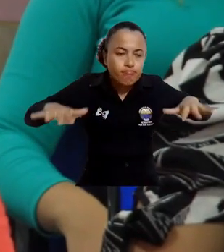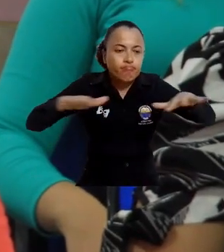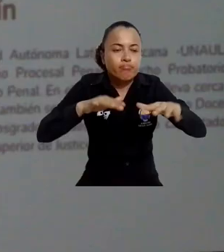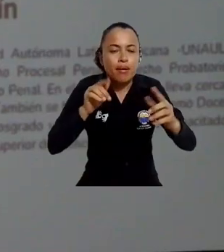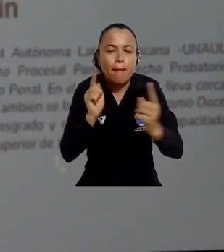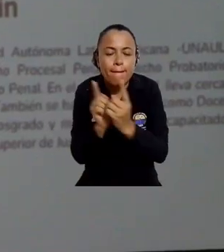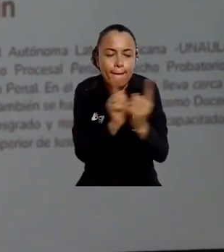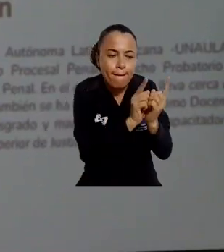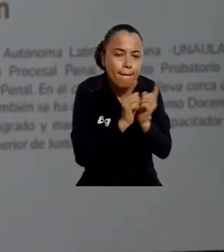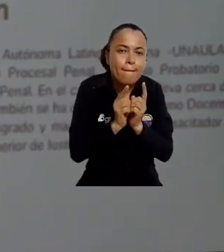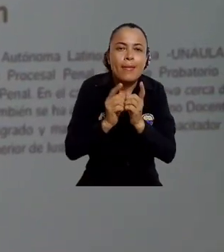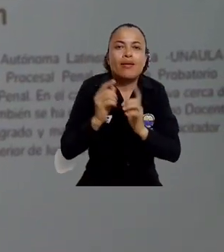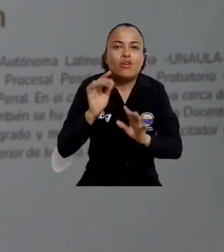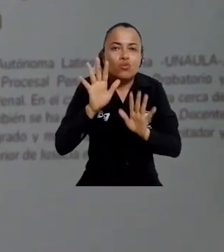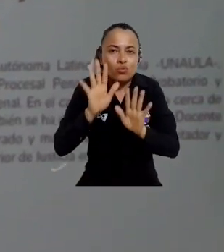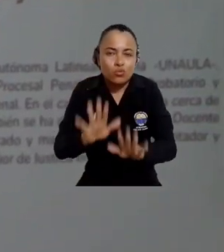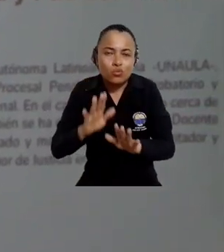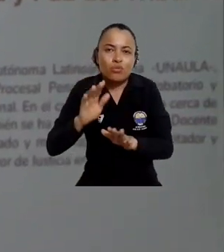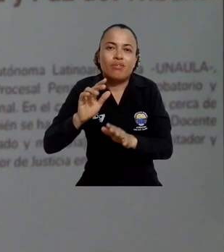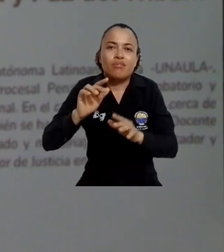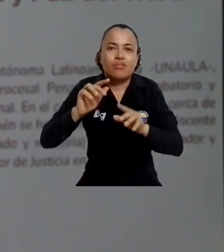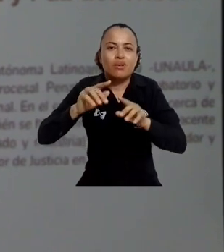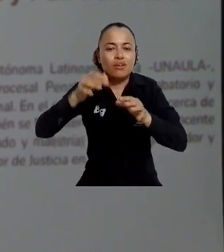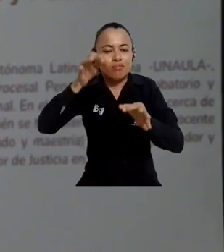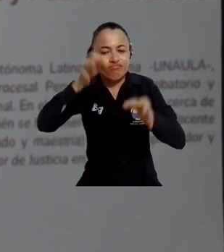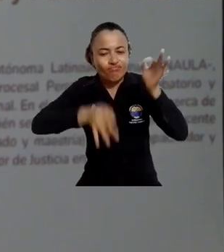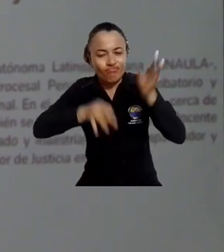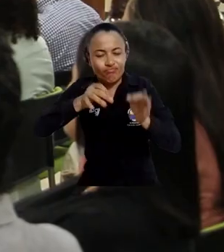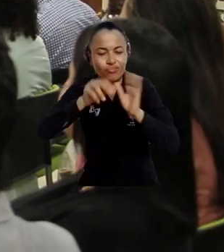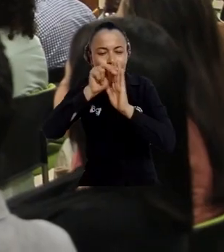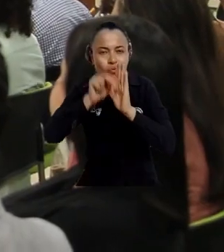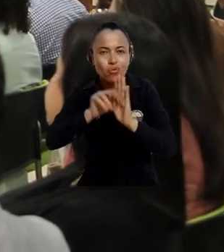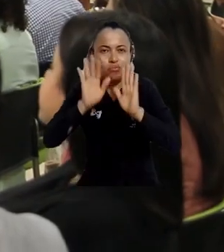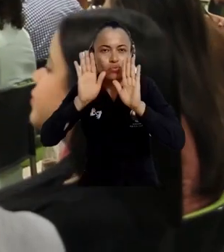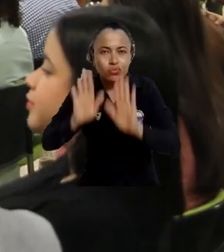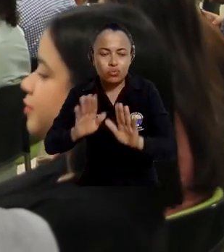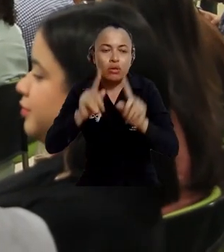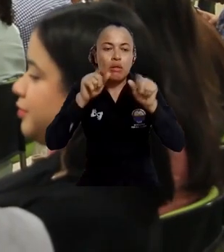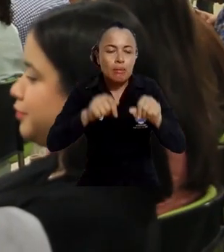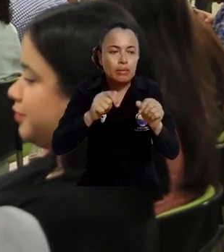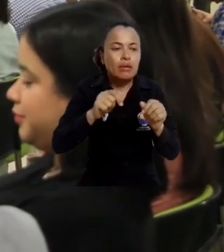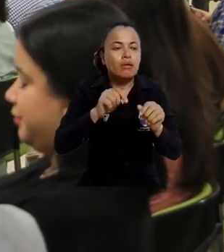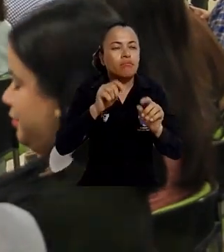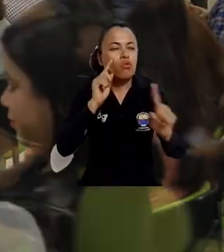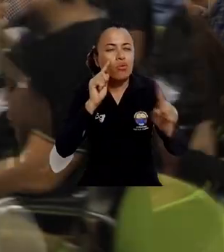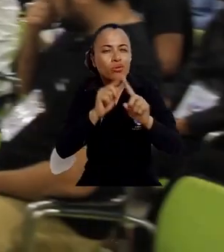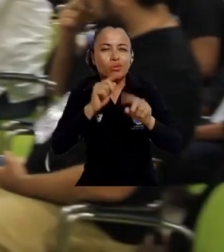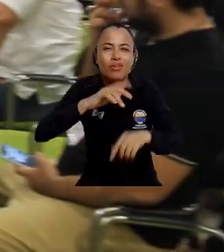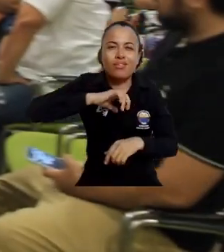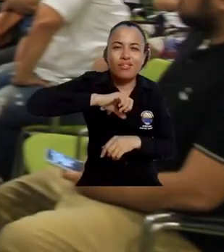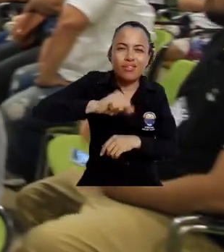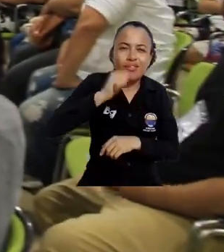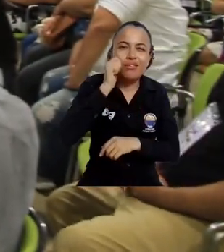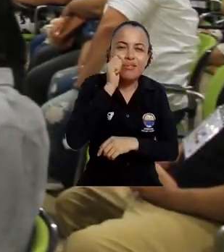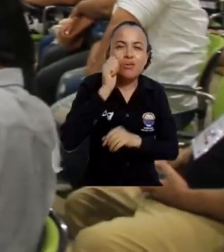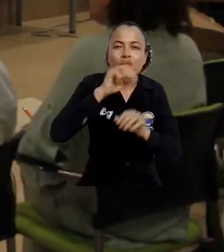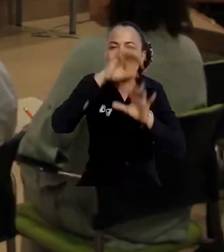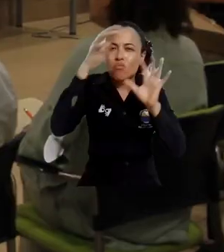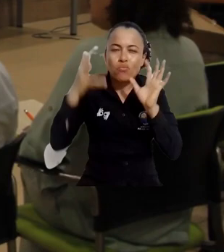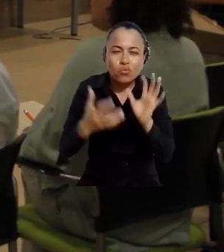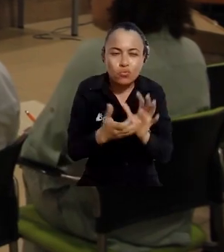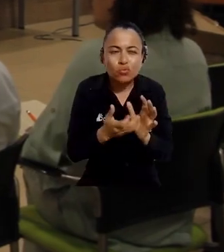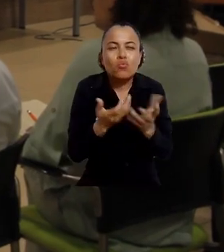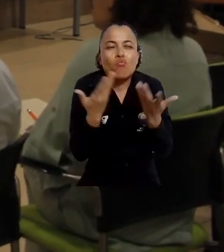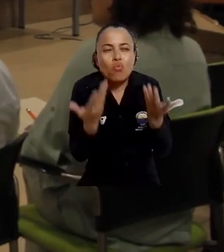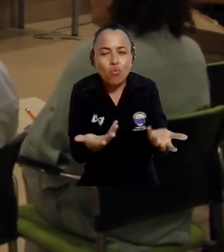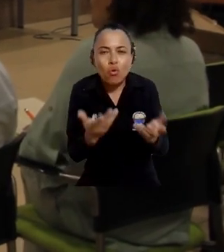de la justicia y analizar las diferentes perspectivas globales de los derechos humanos y del derecho internacional humanitario como bases para la